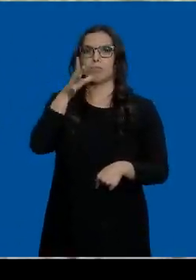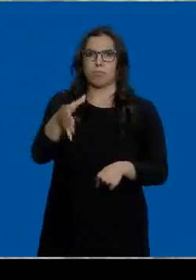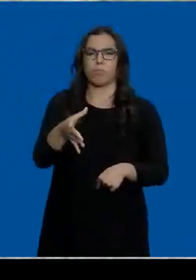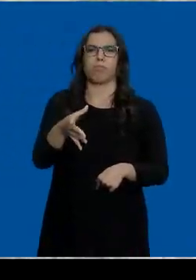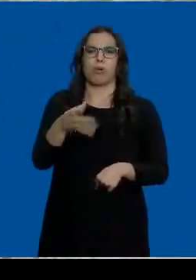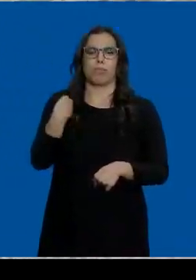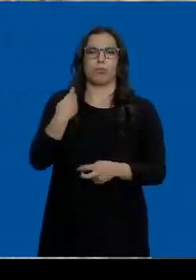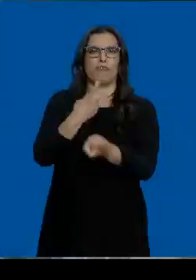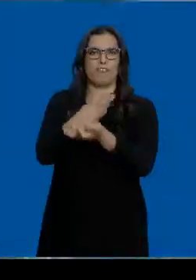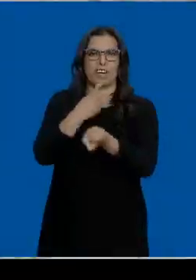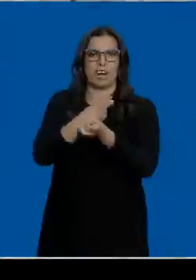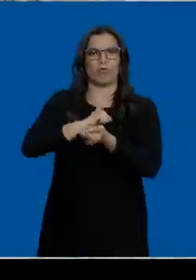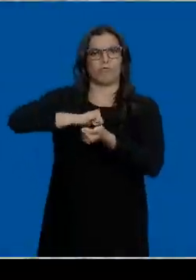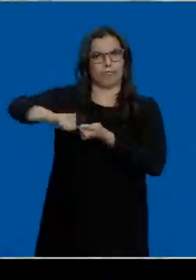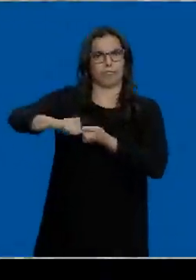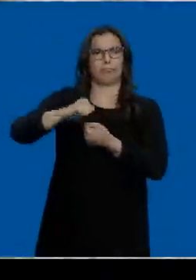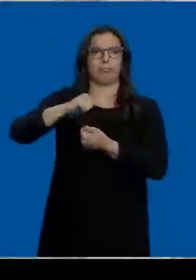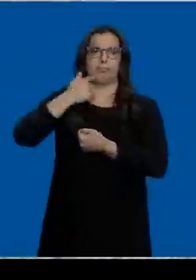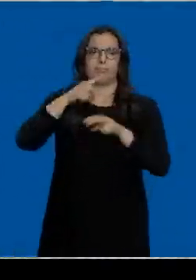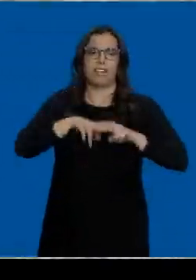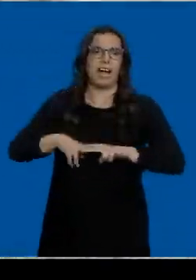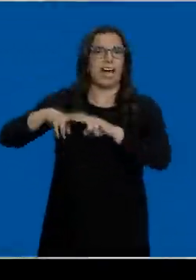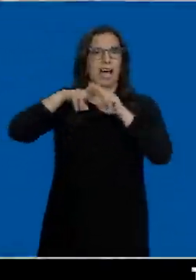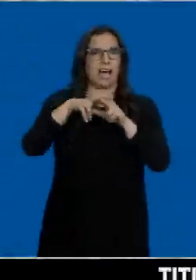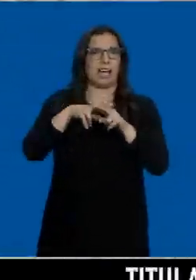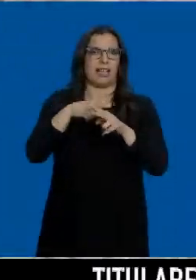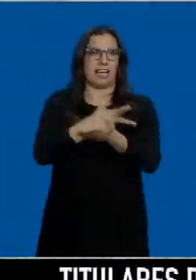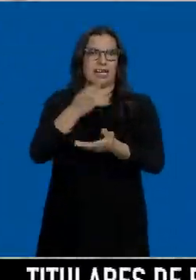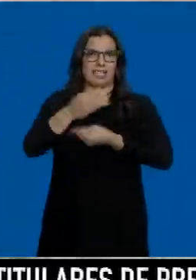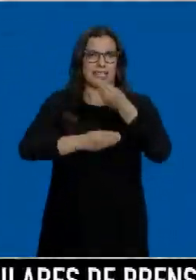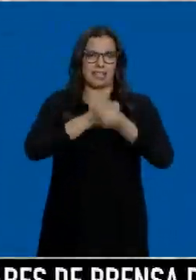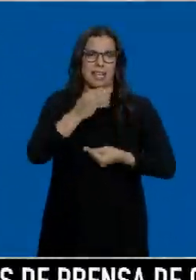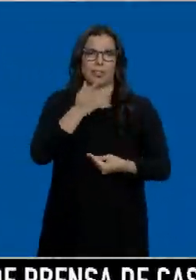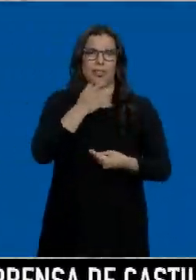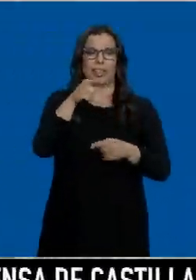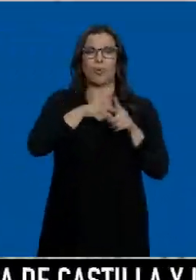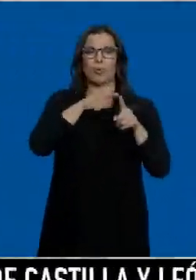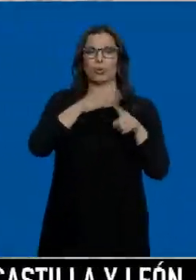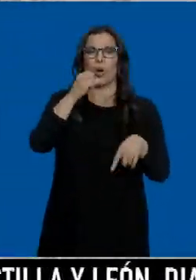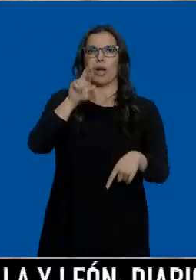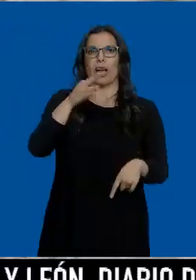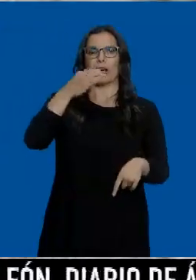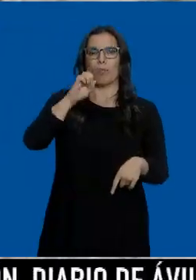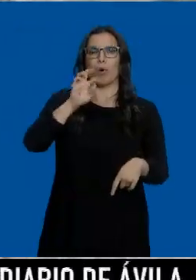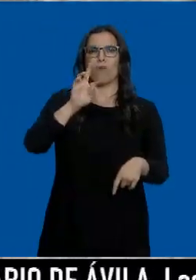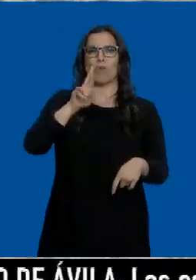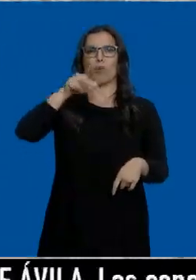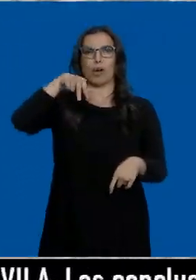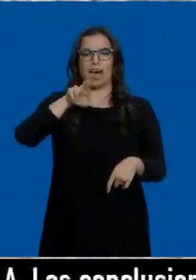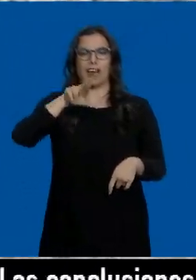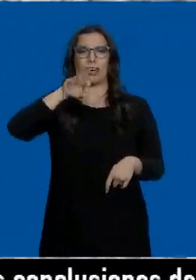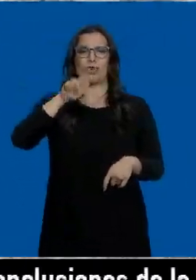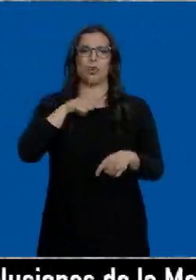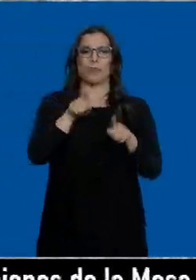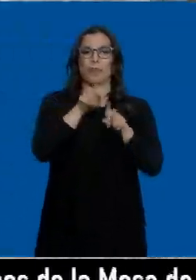envenenamiento. Así lo determinan los primeros análisis que se han efectuado que señalan el uso de carbofurano, un pesticida